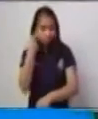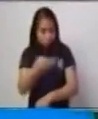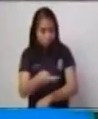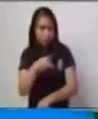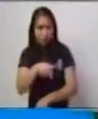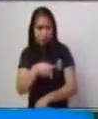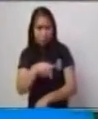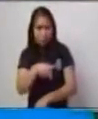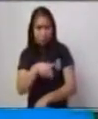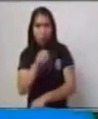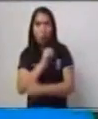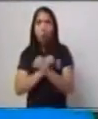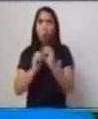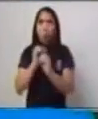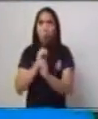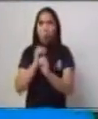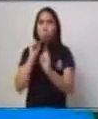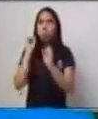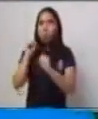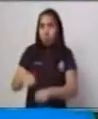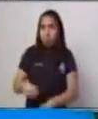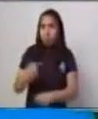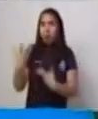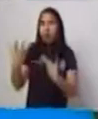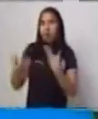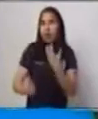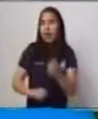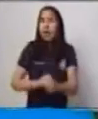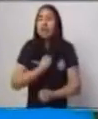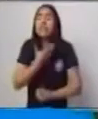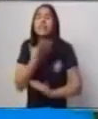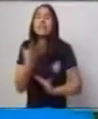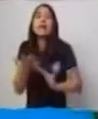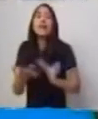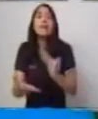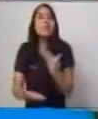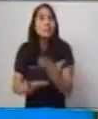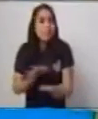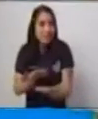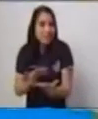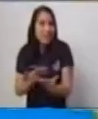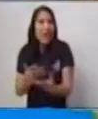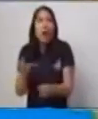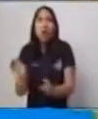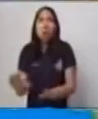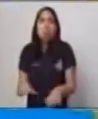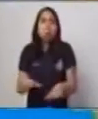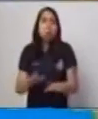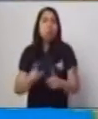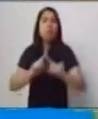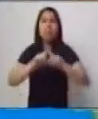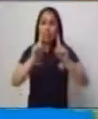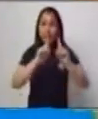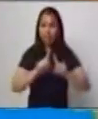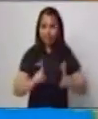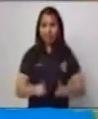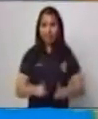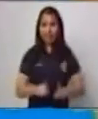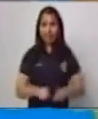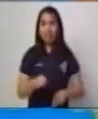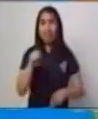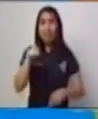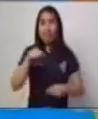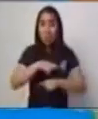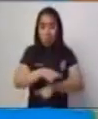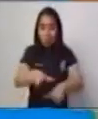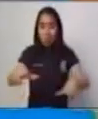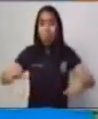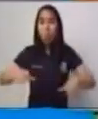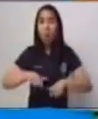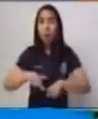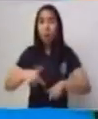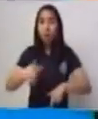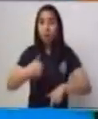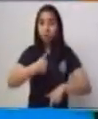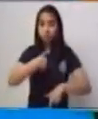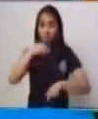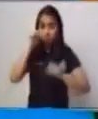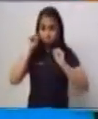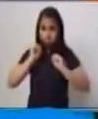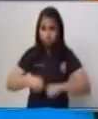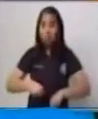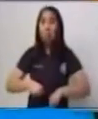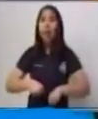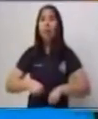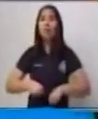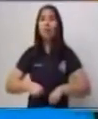obra. Es un área que, de alguna manera, nos permite a nosotros establecernos en algún